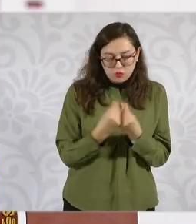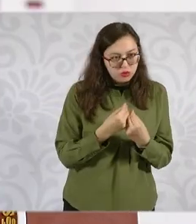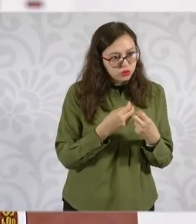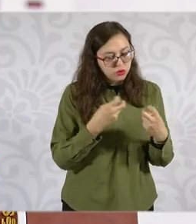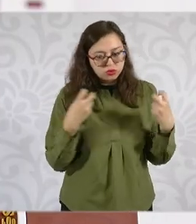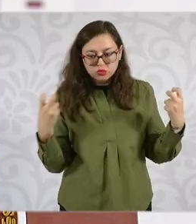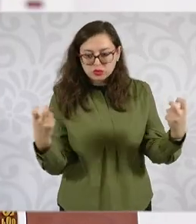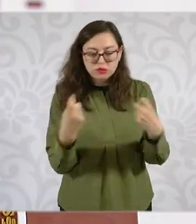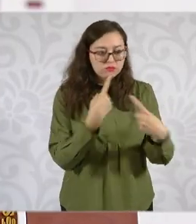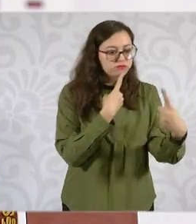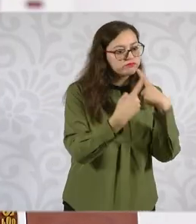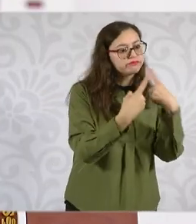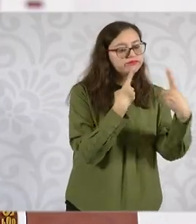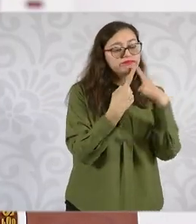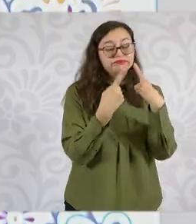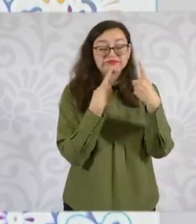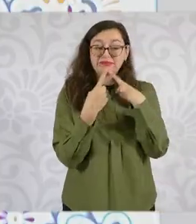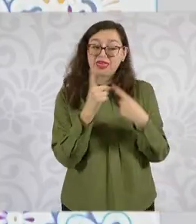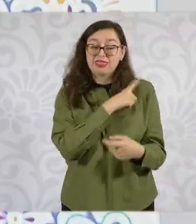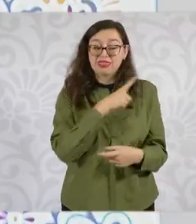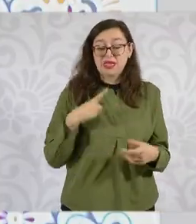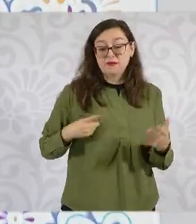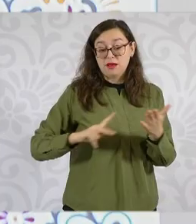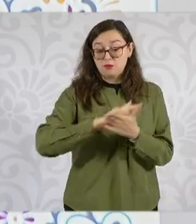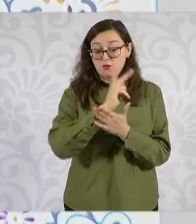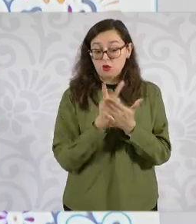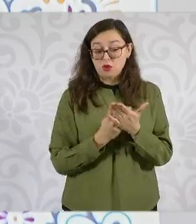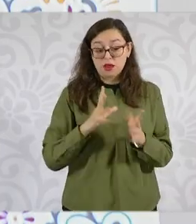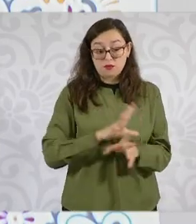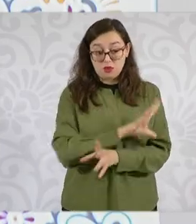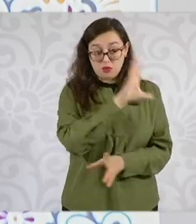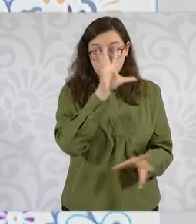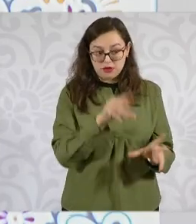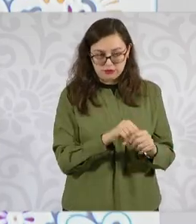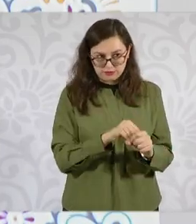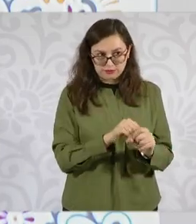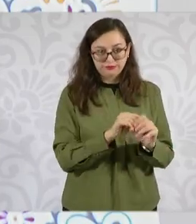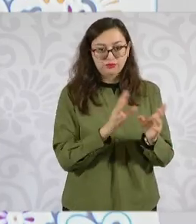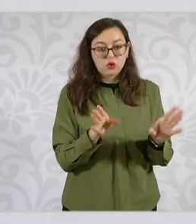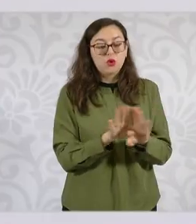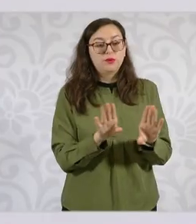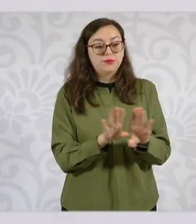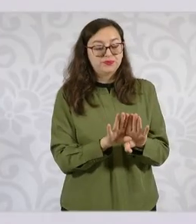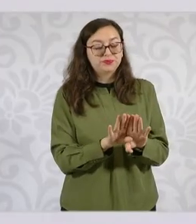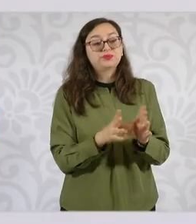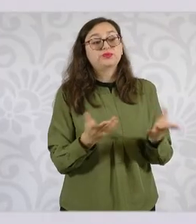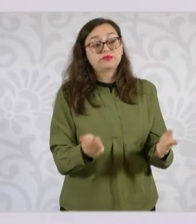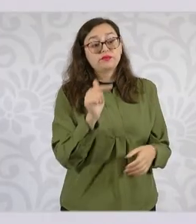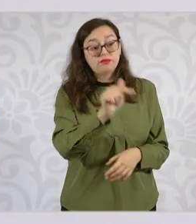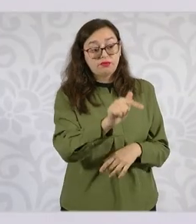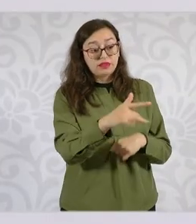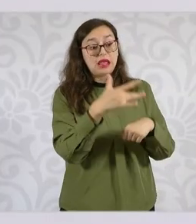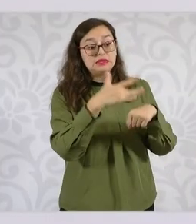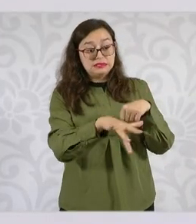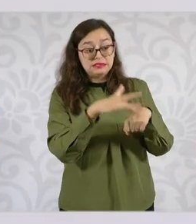En el caso de Chalco el presidente dejó una obra en curso, que es un colector, para